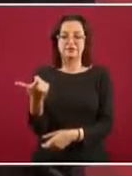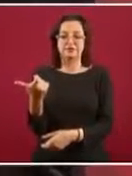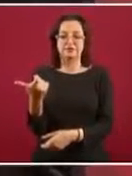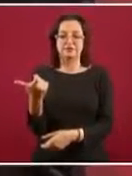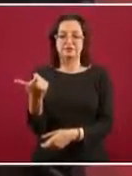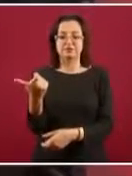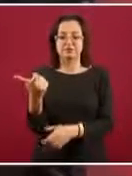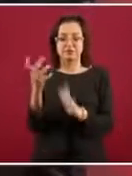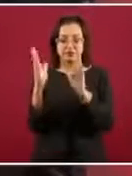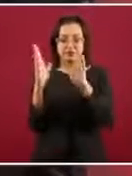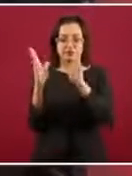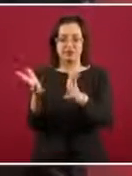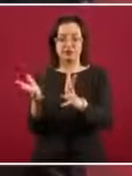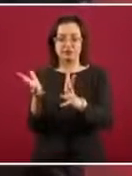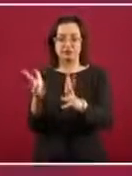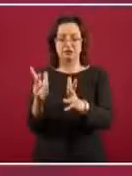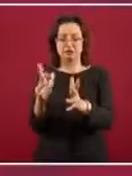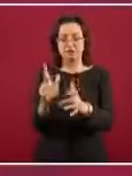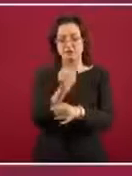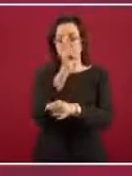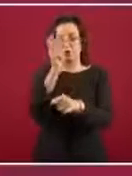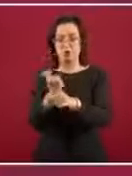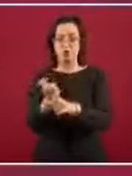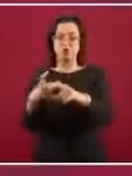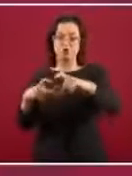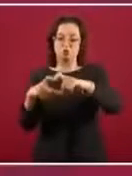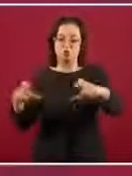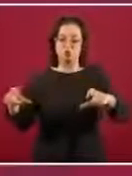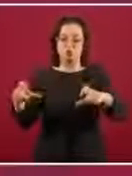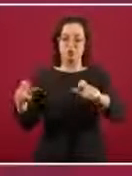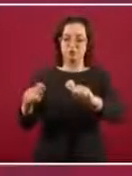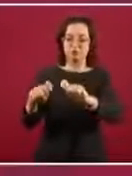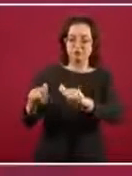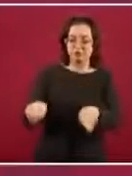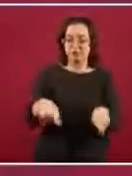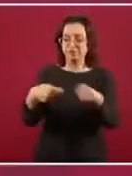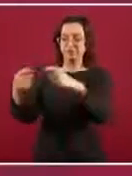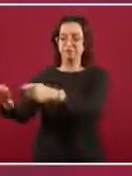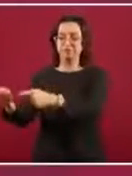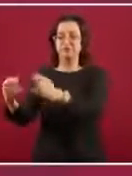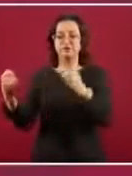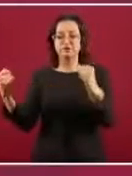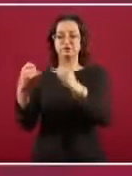elaborado otro cheque para salud,